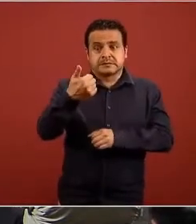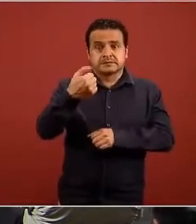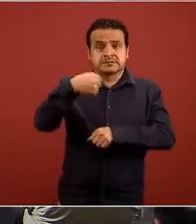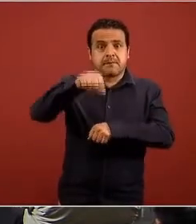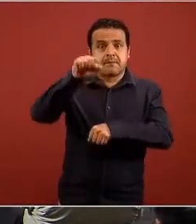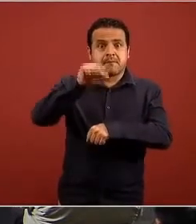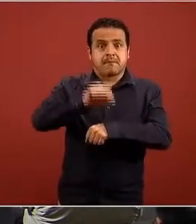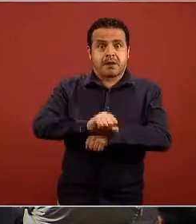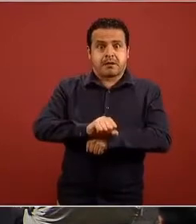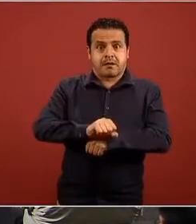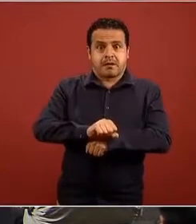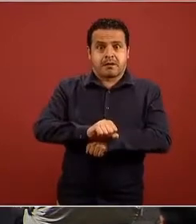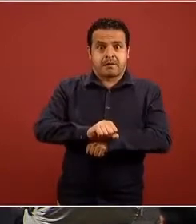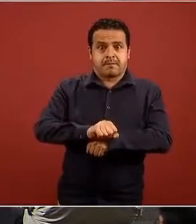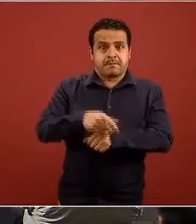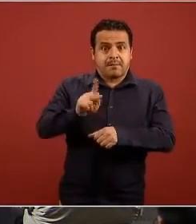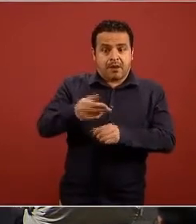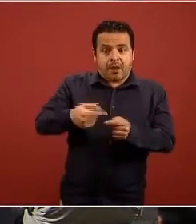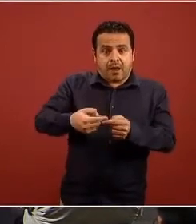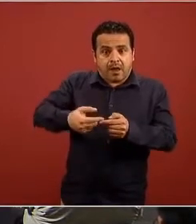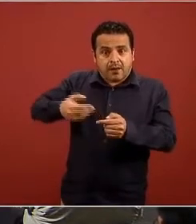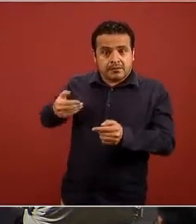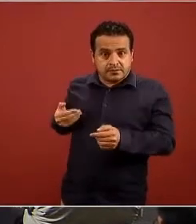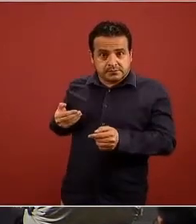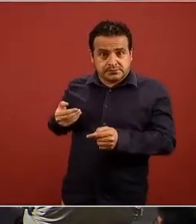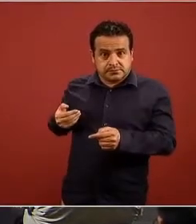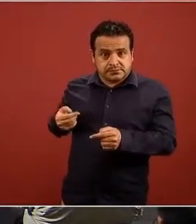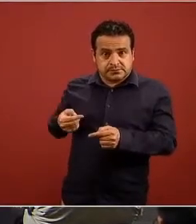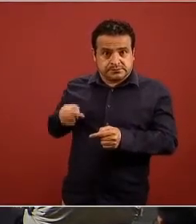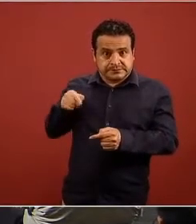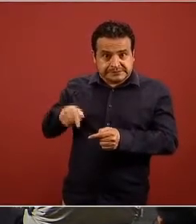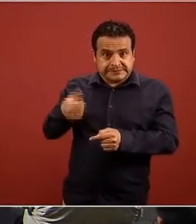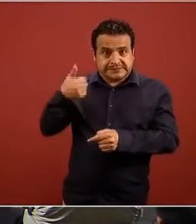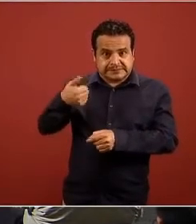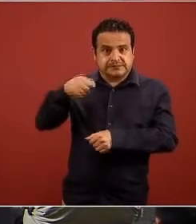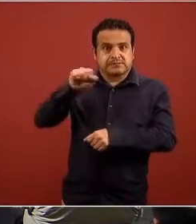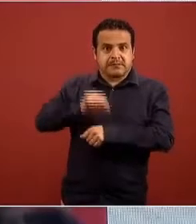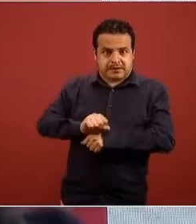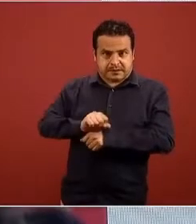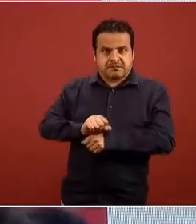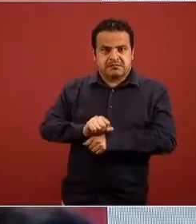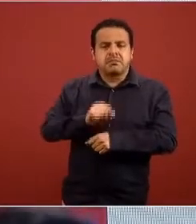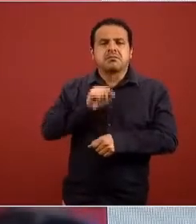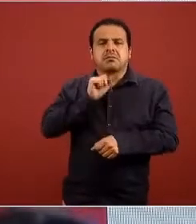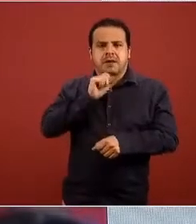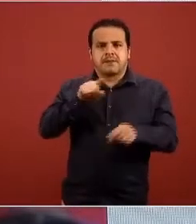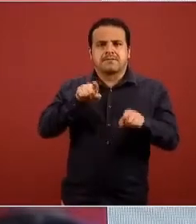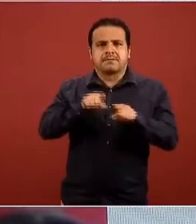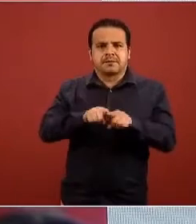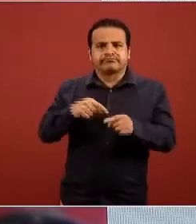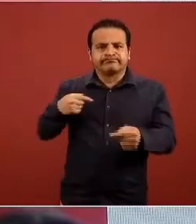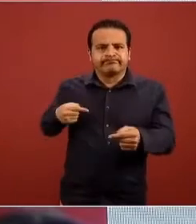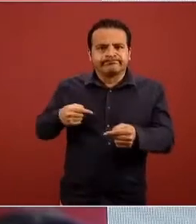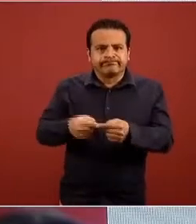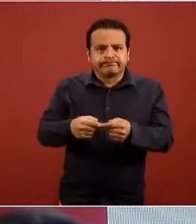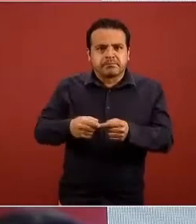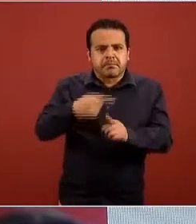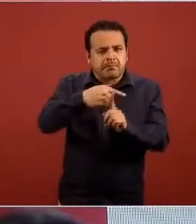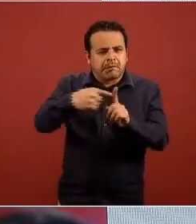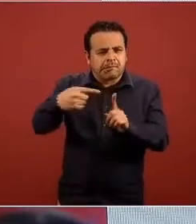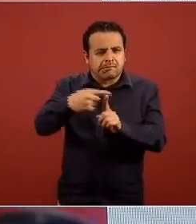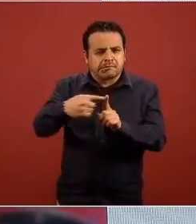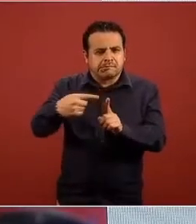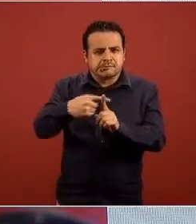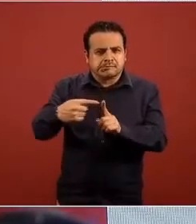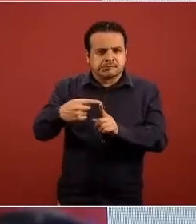casi seis semanas estamos gruesamente a la mitad de la jornada y hemos dejado muy en claro también la